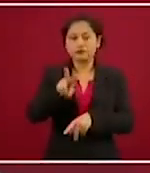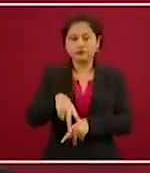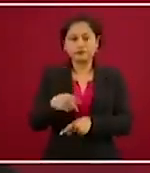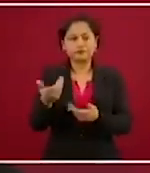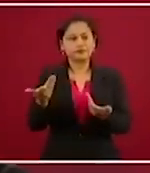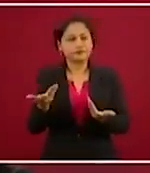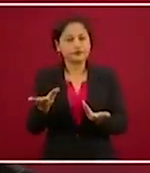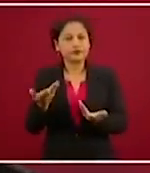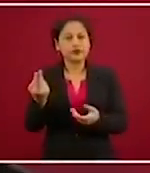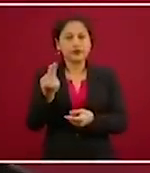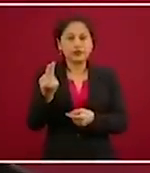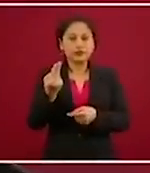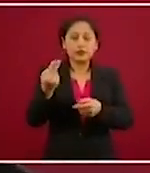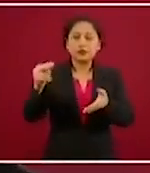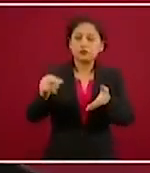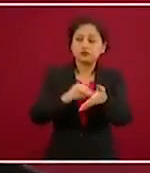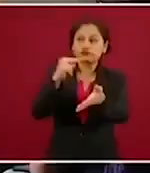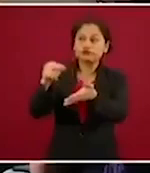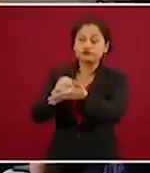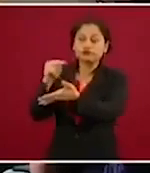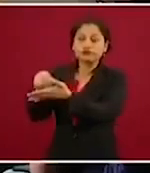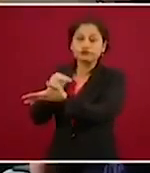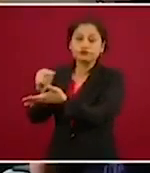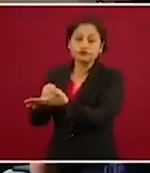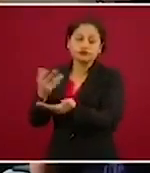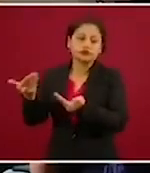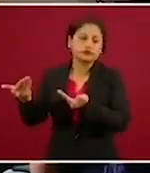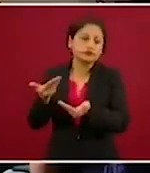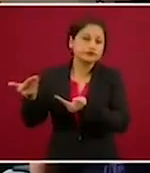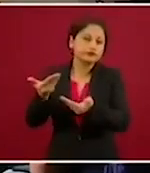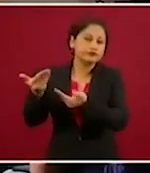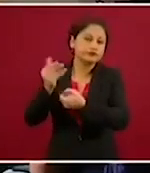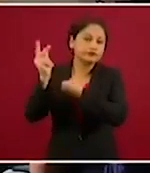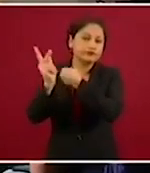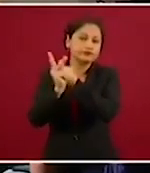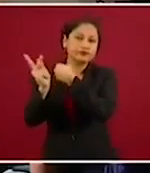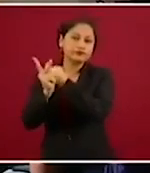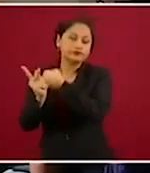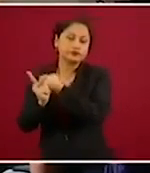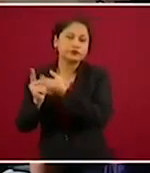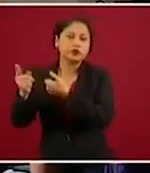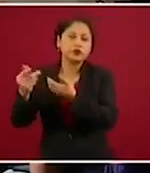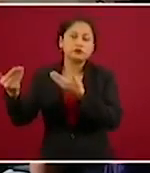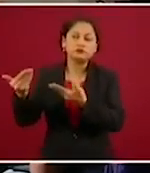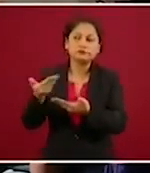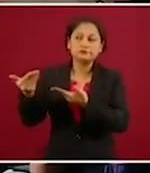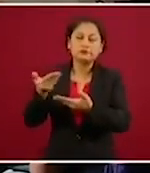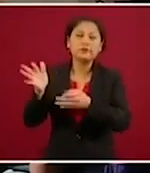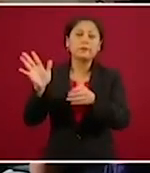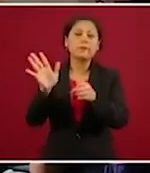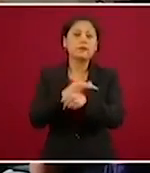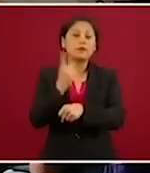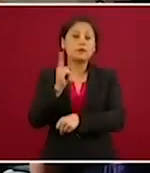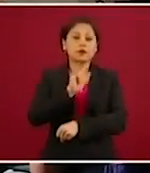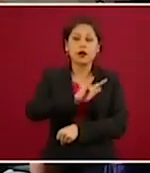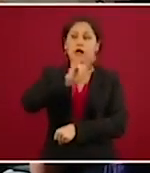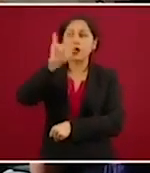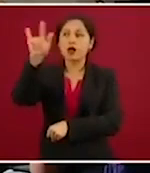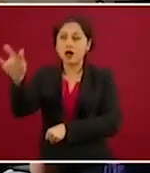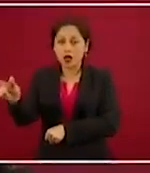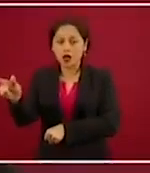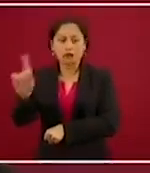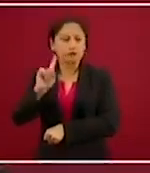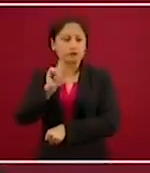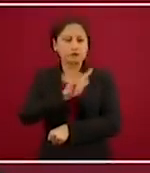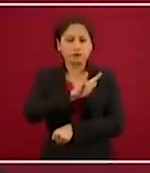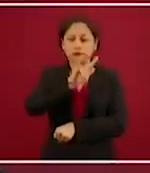y llegó hace dos días a Guatemala se debió a las condiciones sanitarias que han impuesto estos países y México. Cada país tiene normas sanitarias